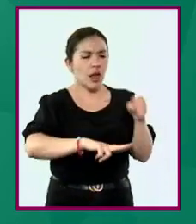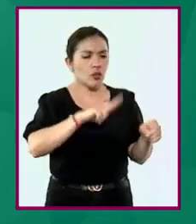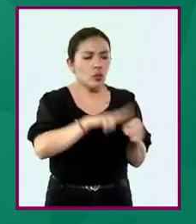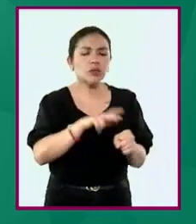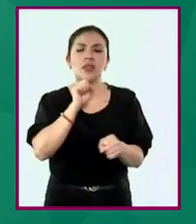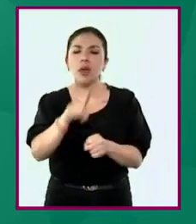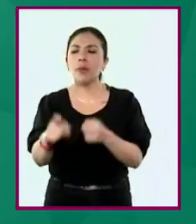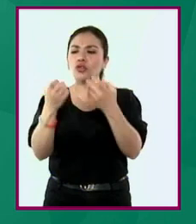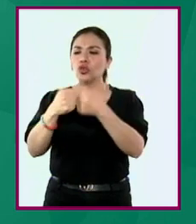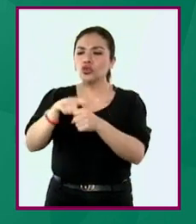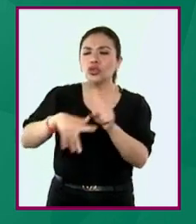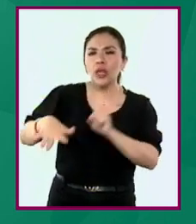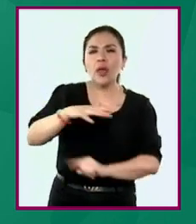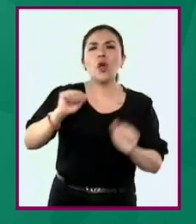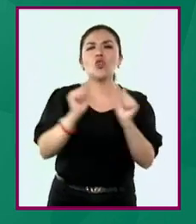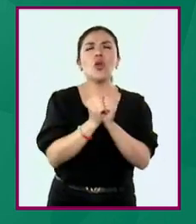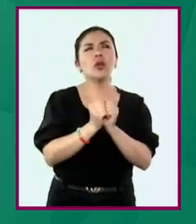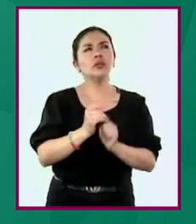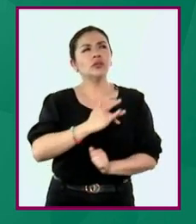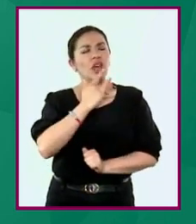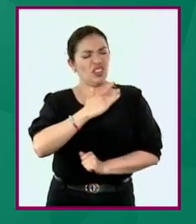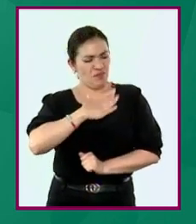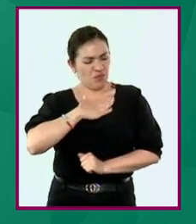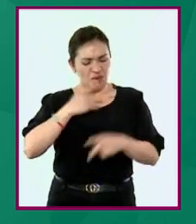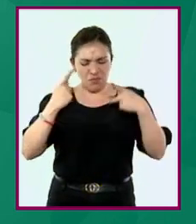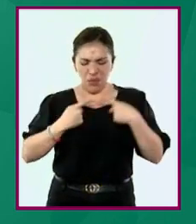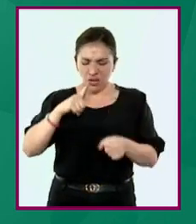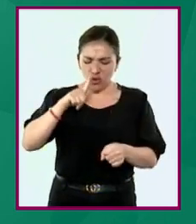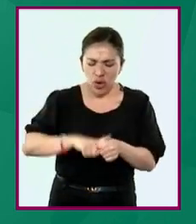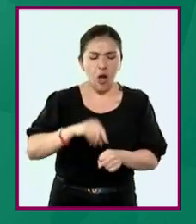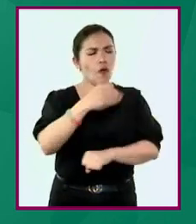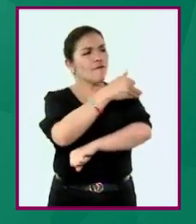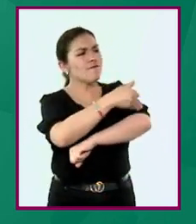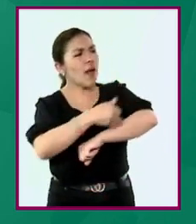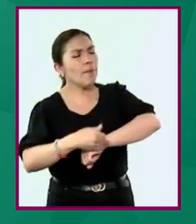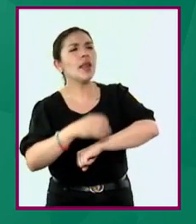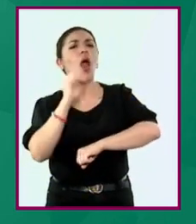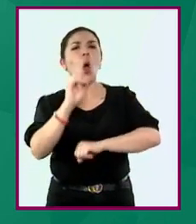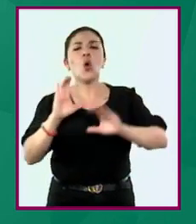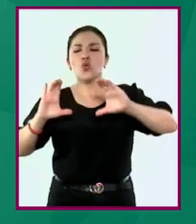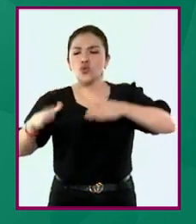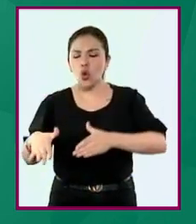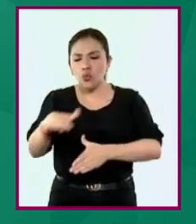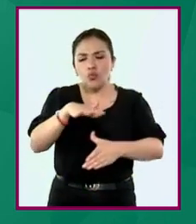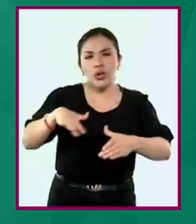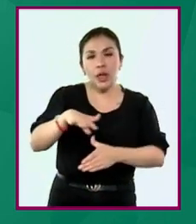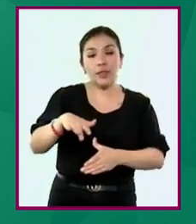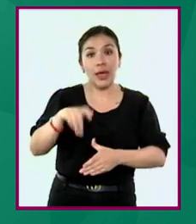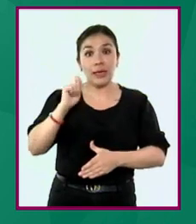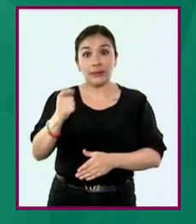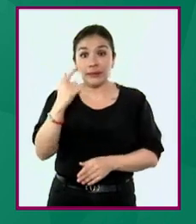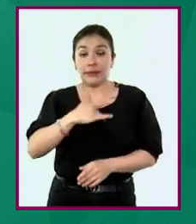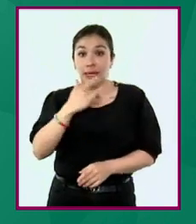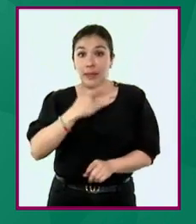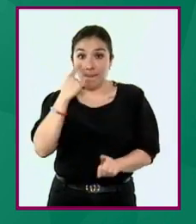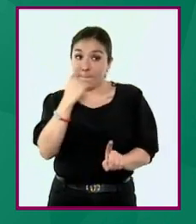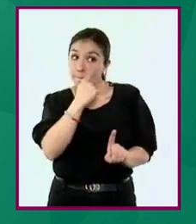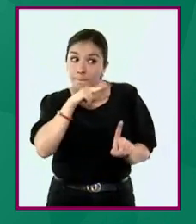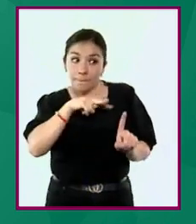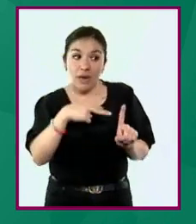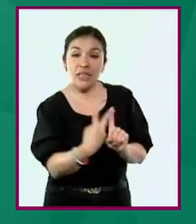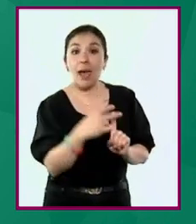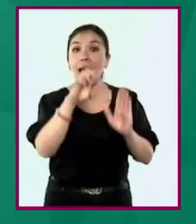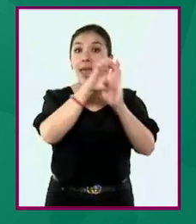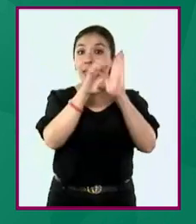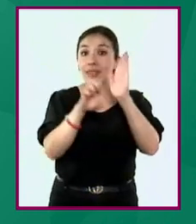a partir de indagar interacciones personales, familiares y comunitarias desde la perspectiva